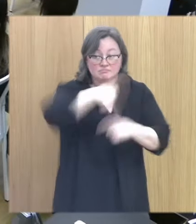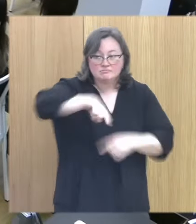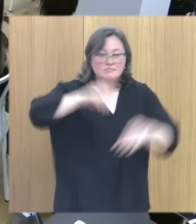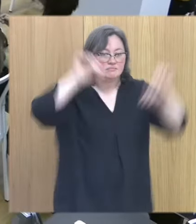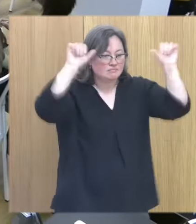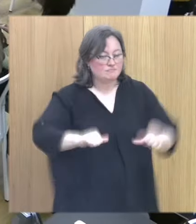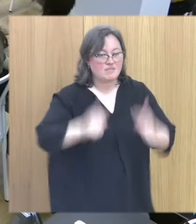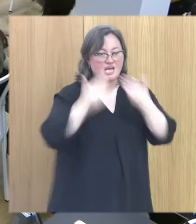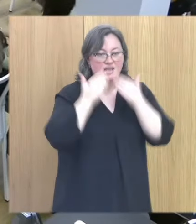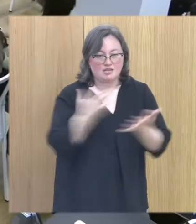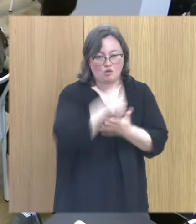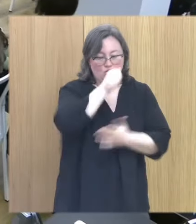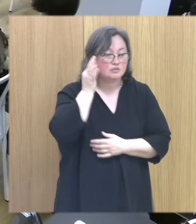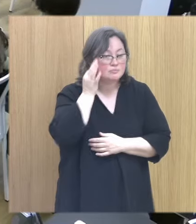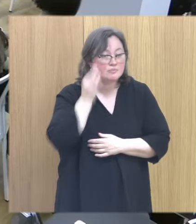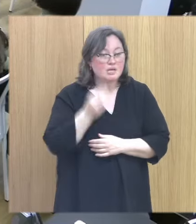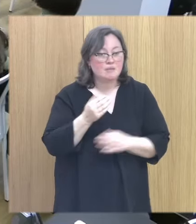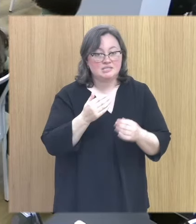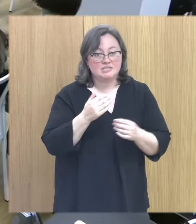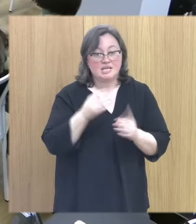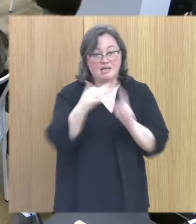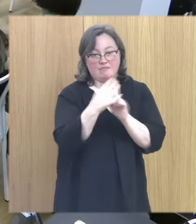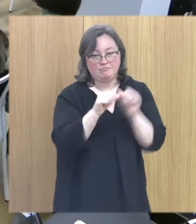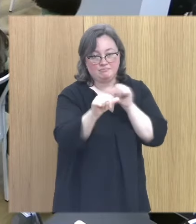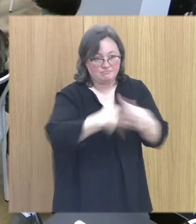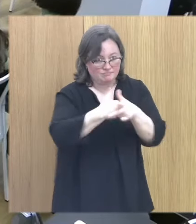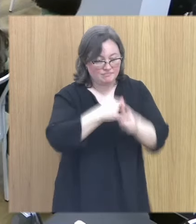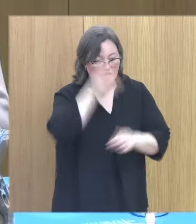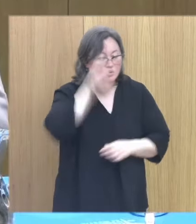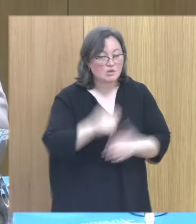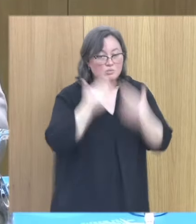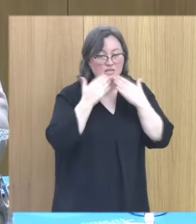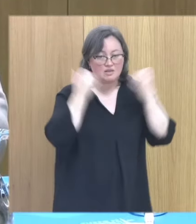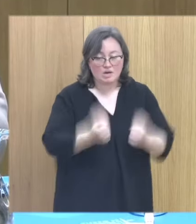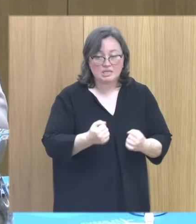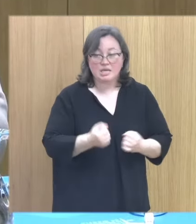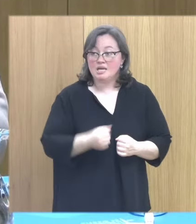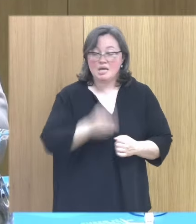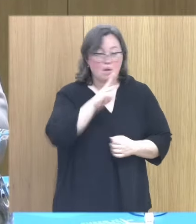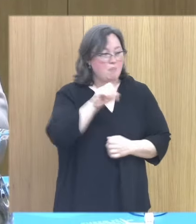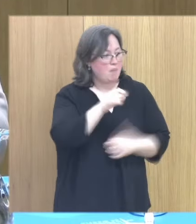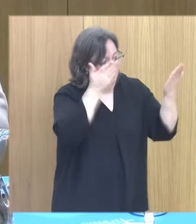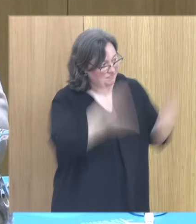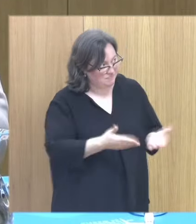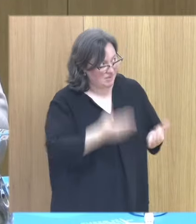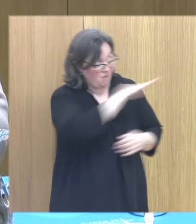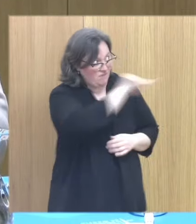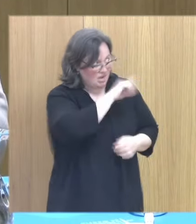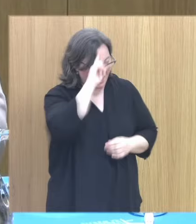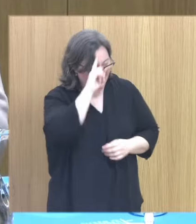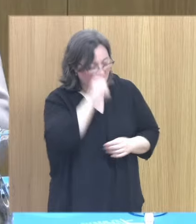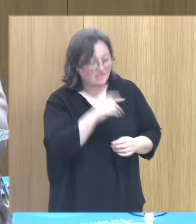a todos y todas vosotras y las personas que están en videoconferencia muchísimas gracias Pepa porque es difícil tenerla aquí en Madrid